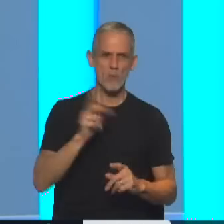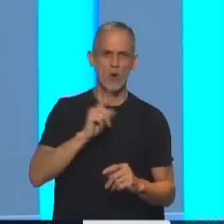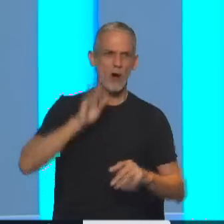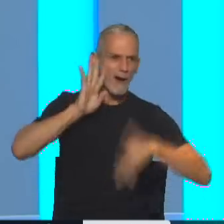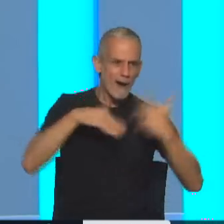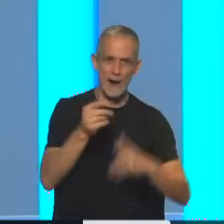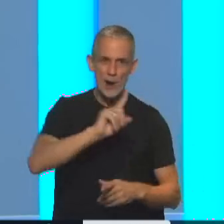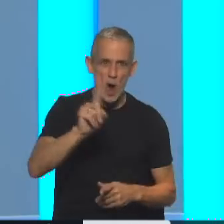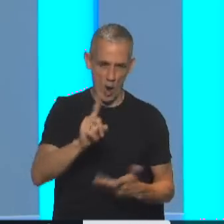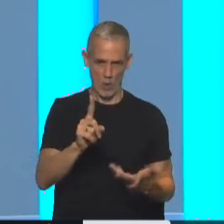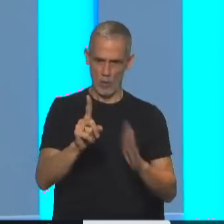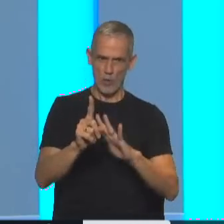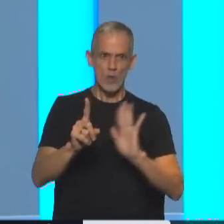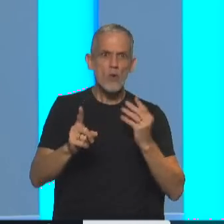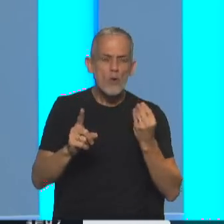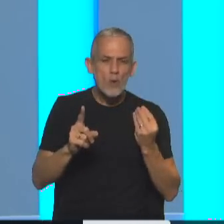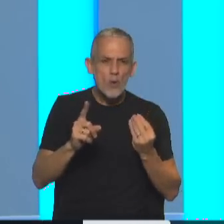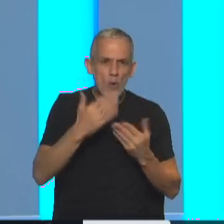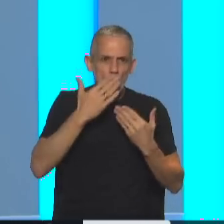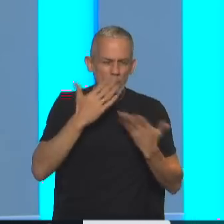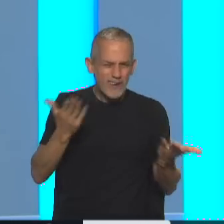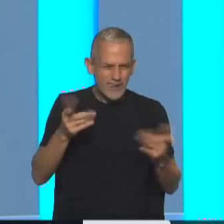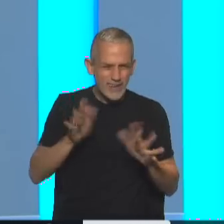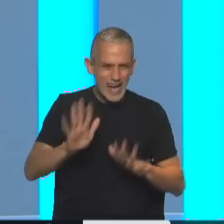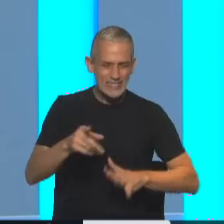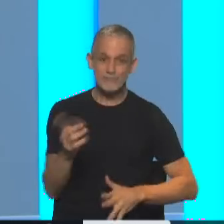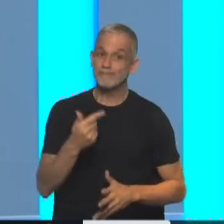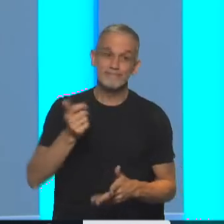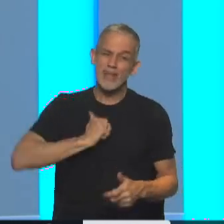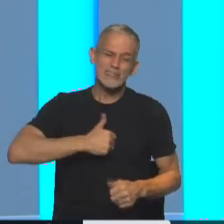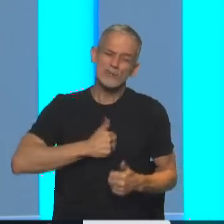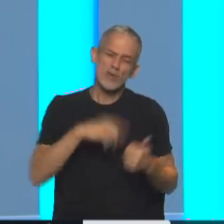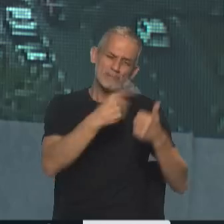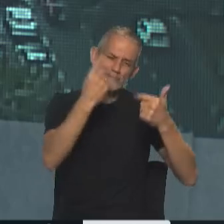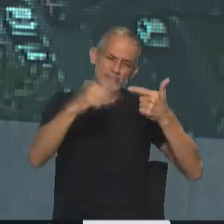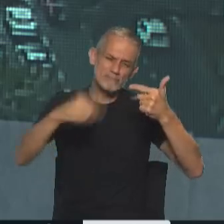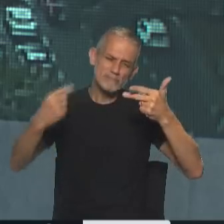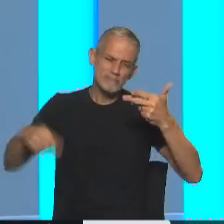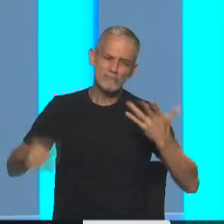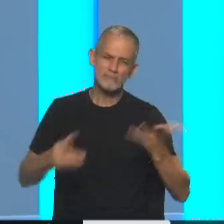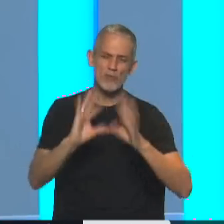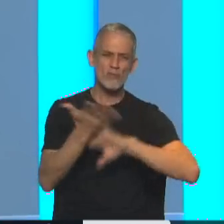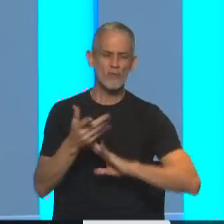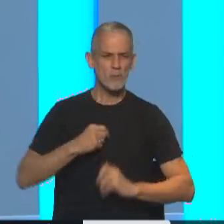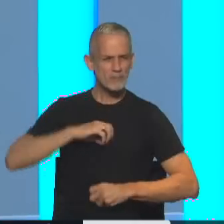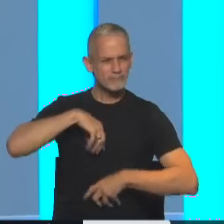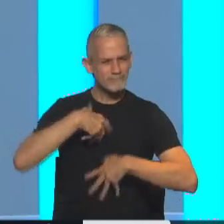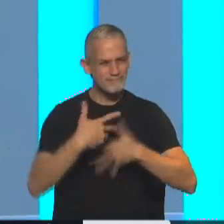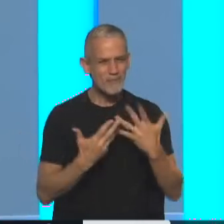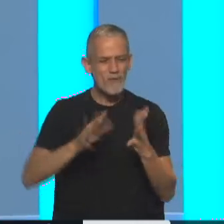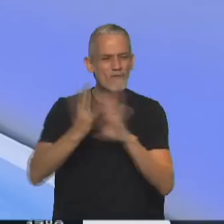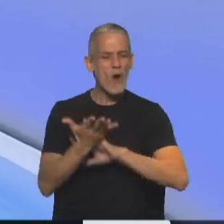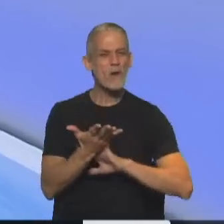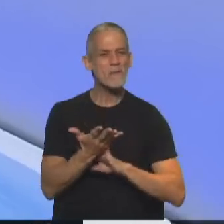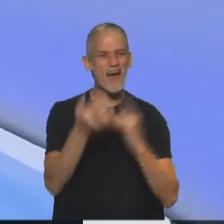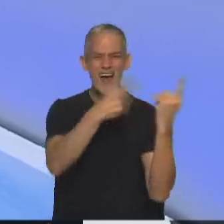algo que está mal. Y en realidad, como decía la doctora, se puede vivir la sexualidad de diferentes maneras y el erotismo también se puede vivir de